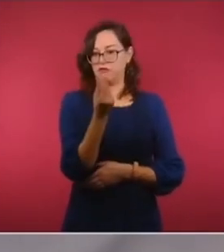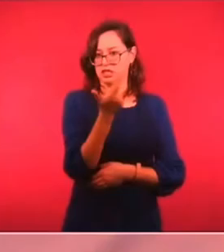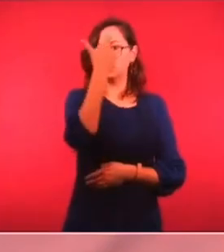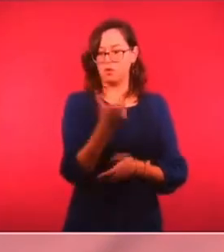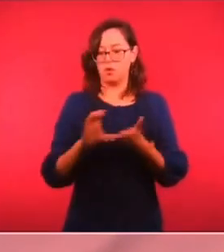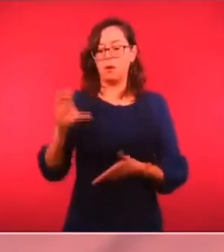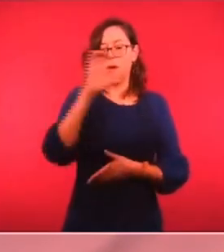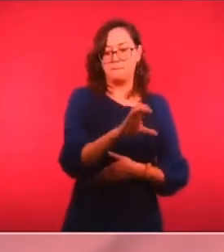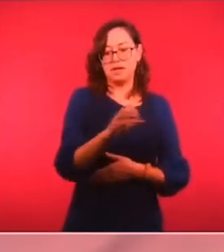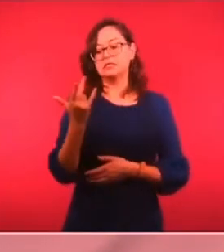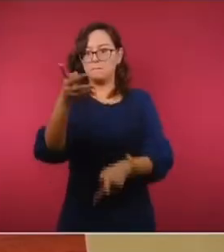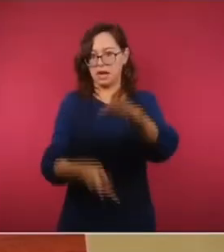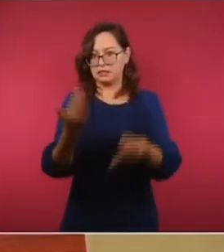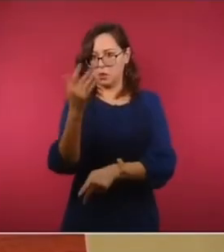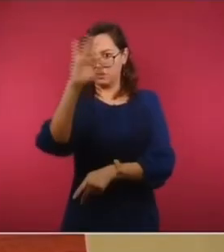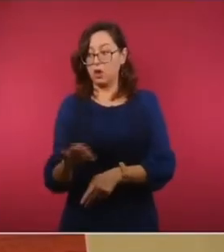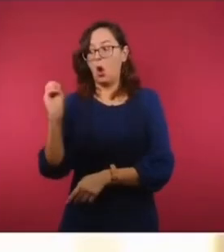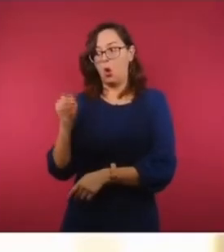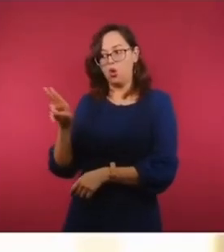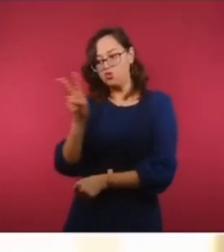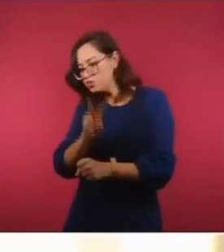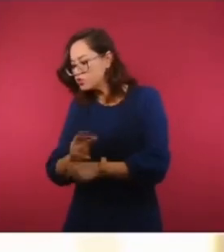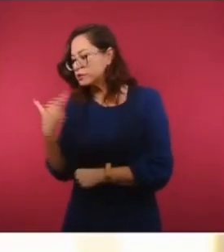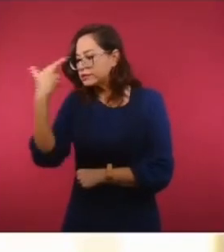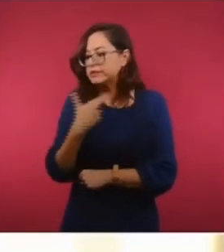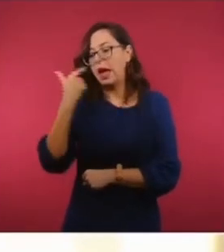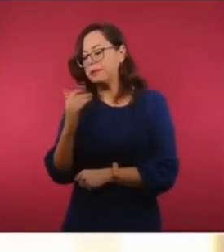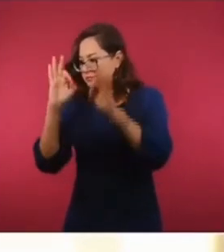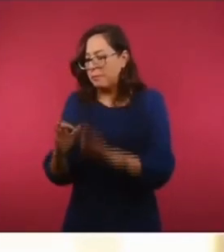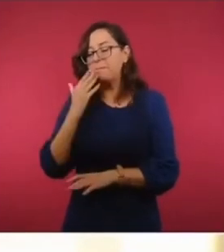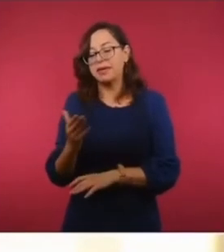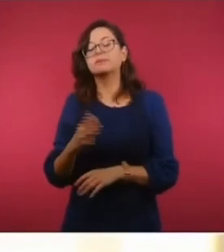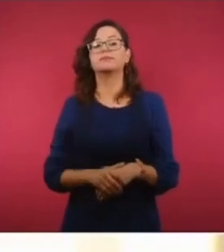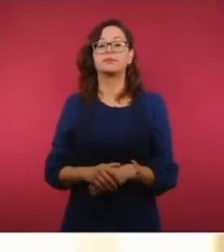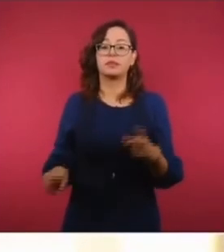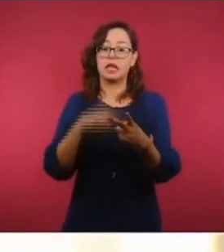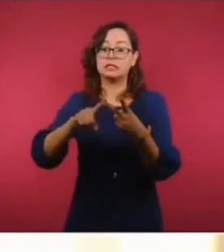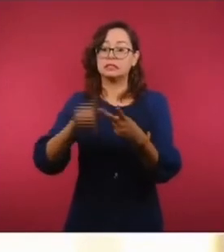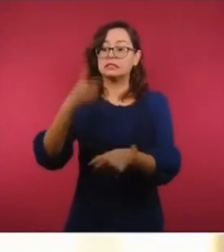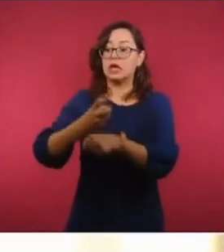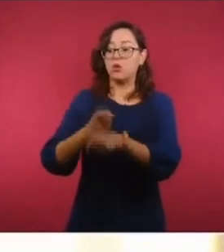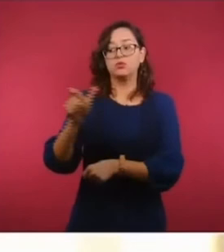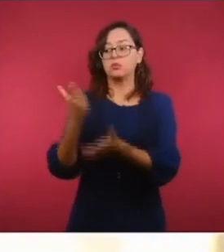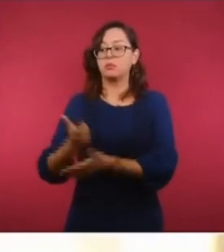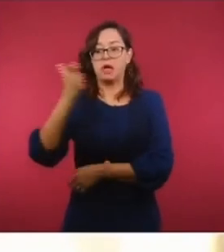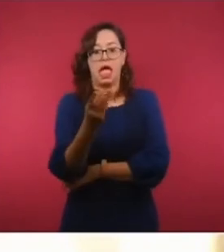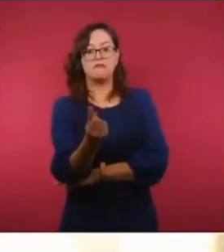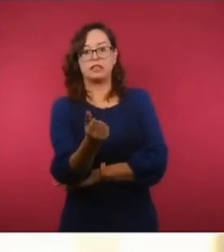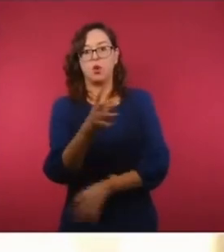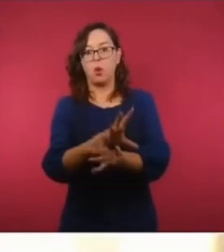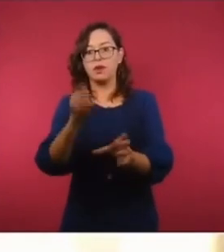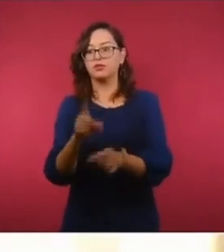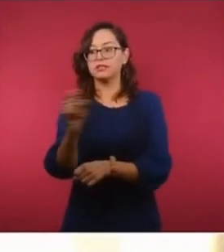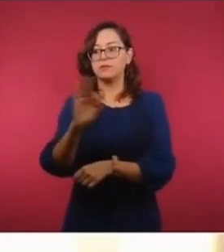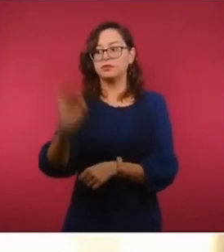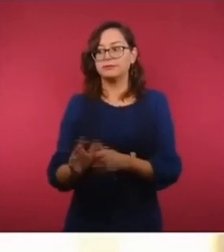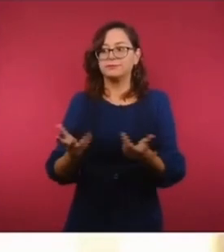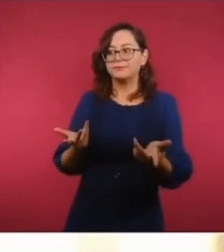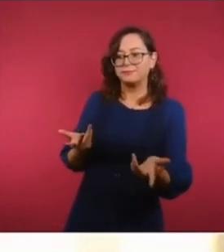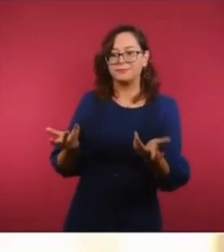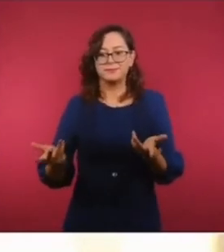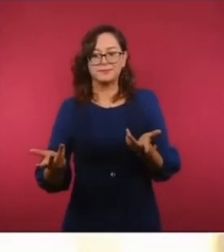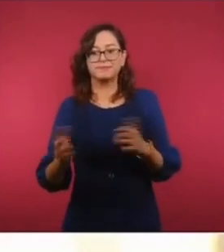equipos médicos. También con intervención de la ONU. En el caso del segundo, prácticamente todo es efectivo. Entonces, yo espero, porque